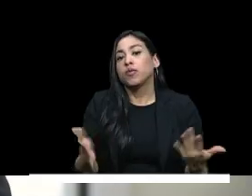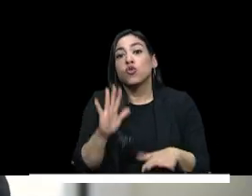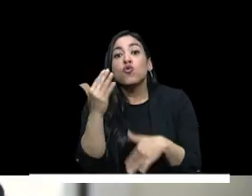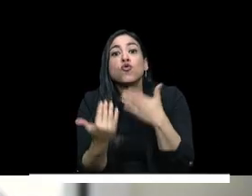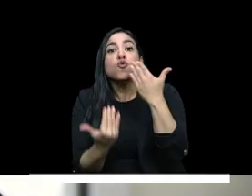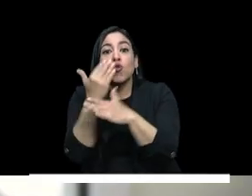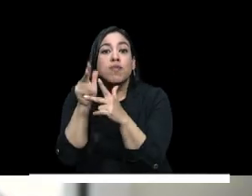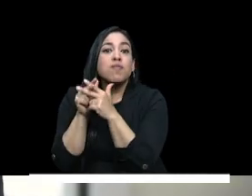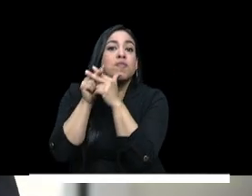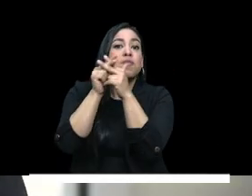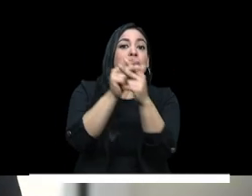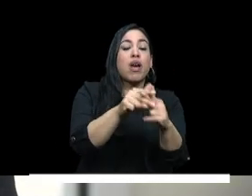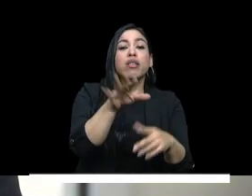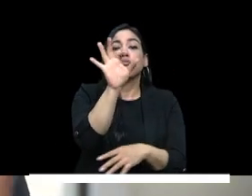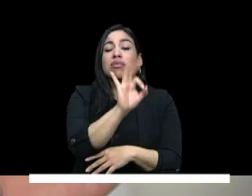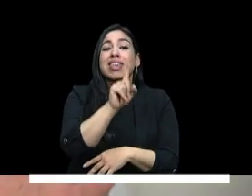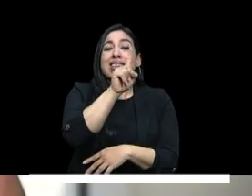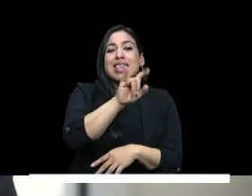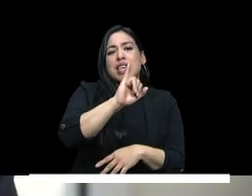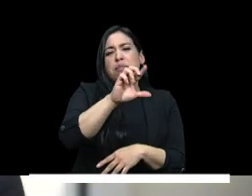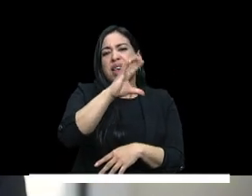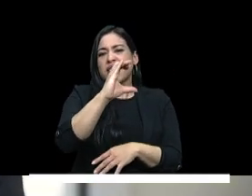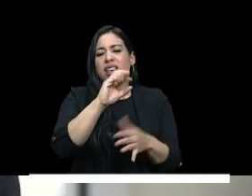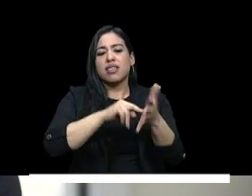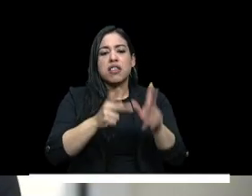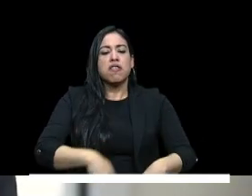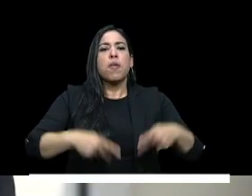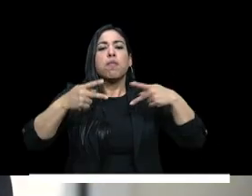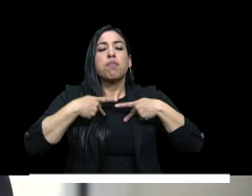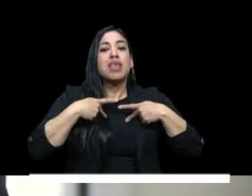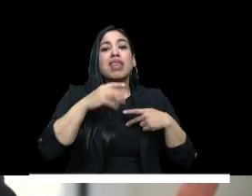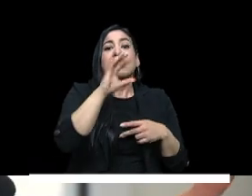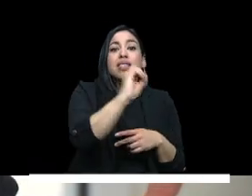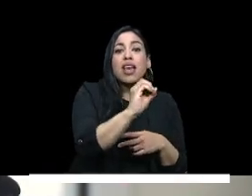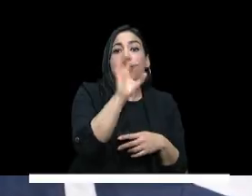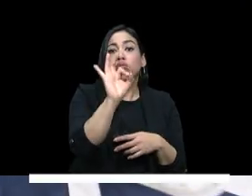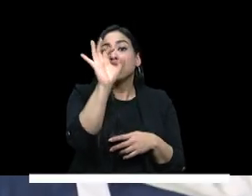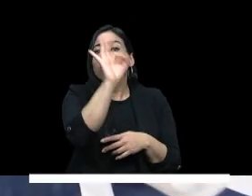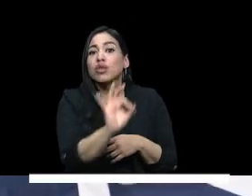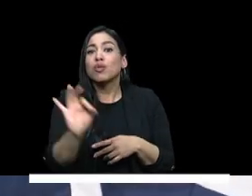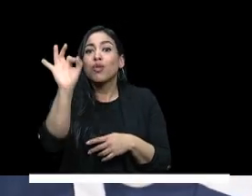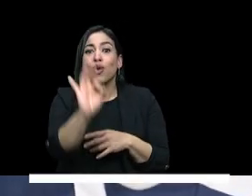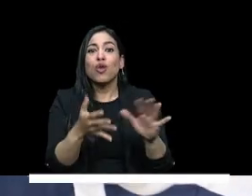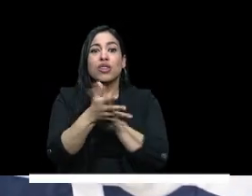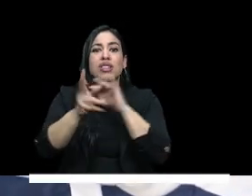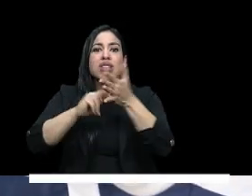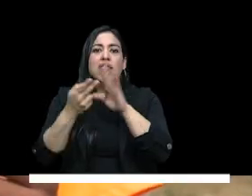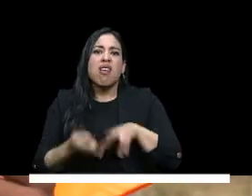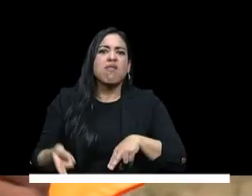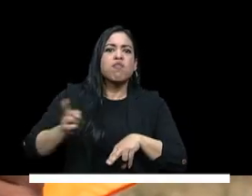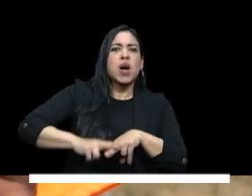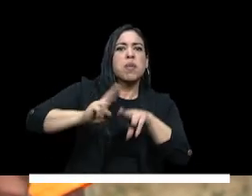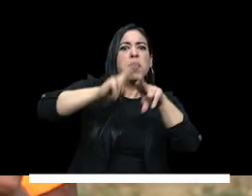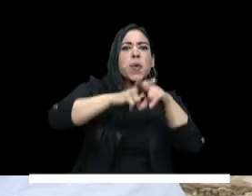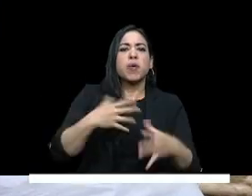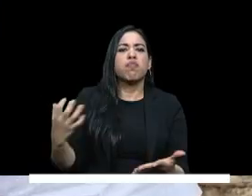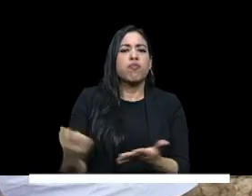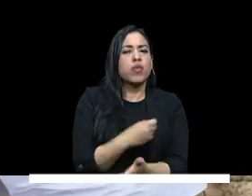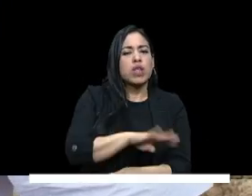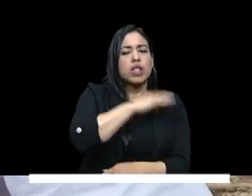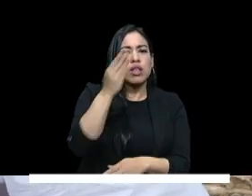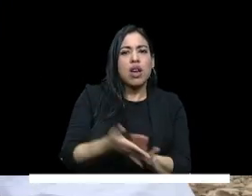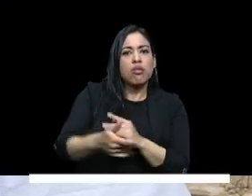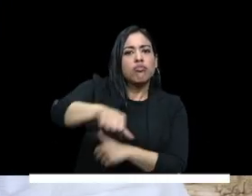nuevos créditos tienen una tasa de interés del IPC ese costo de vida más 0% y dejamos atrás el mecanismo de capitalización de intereses